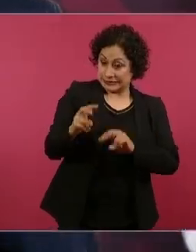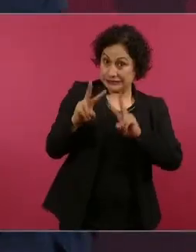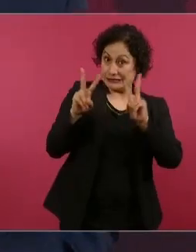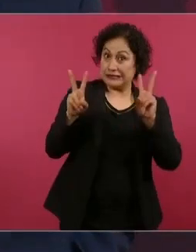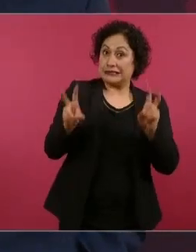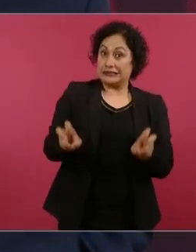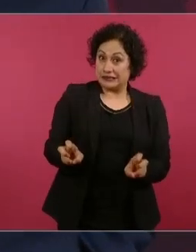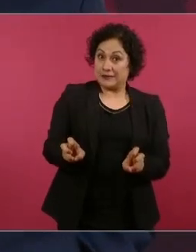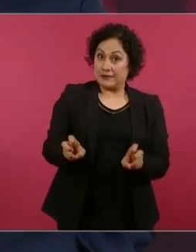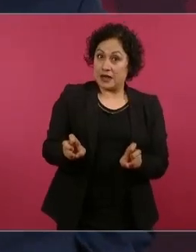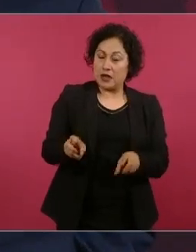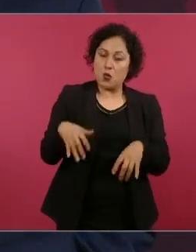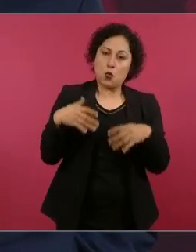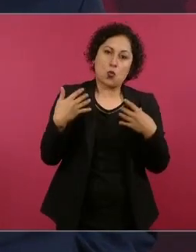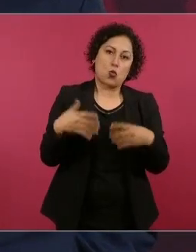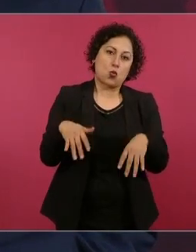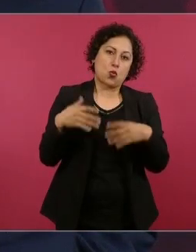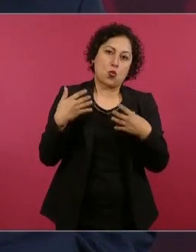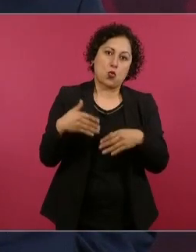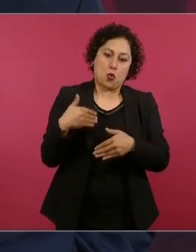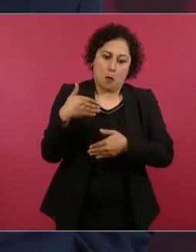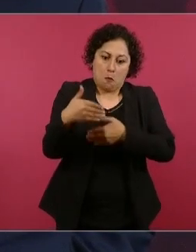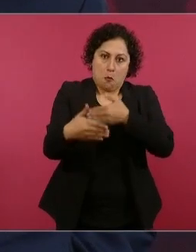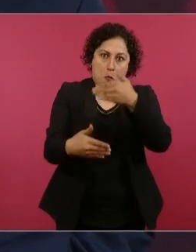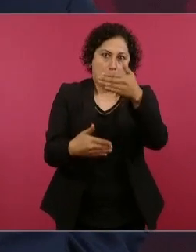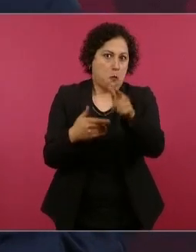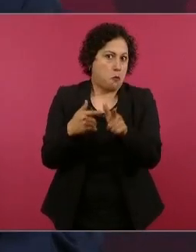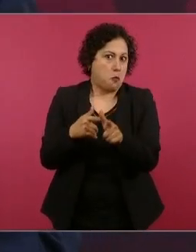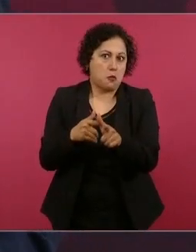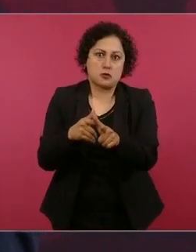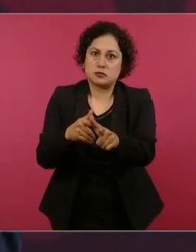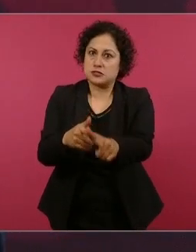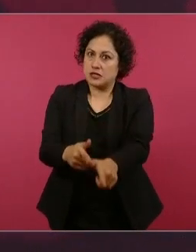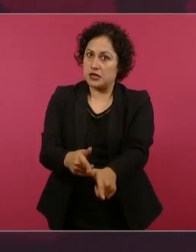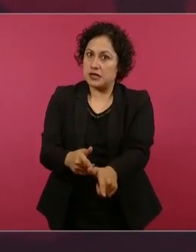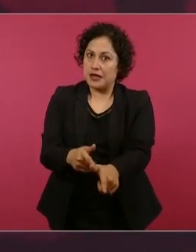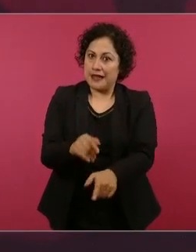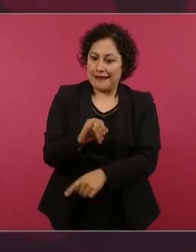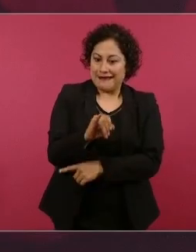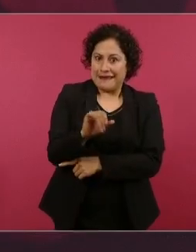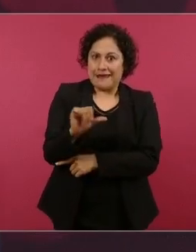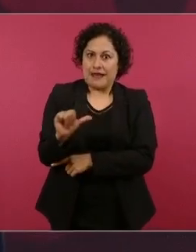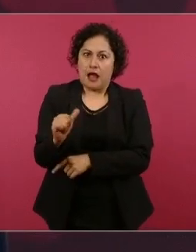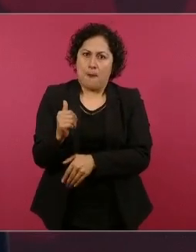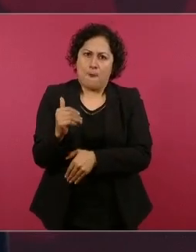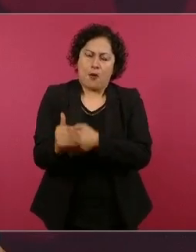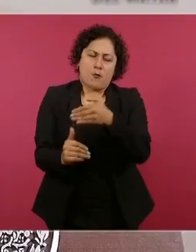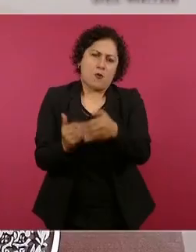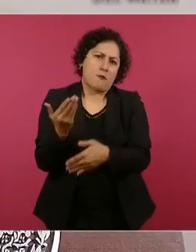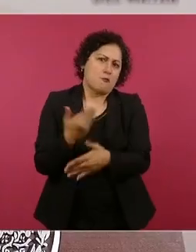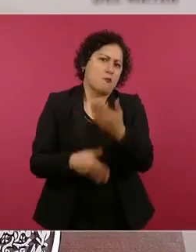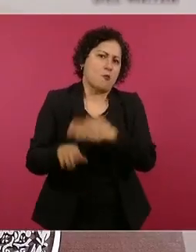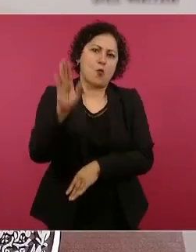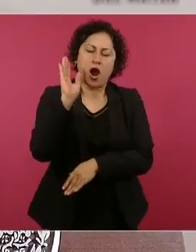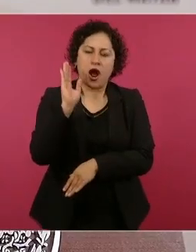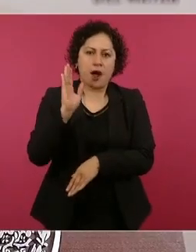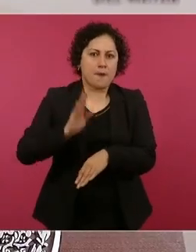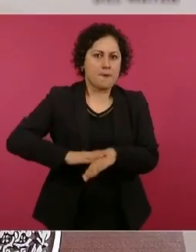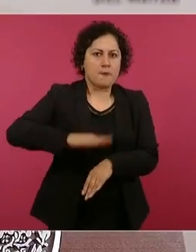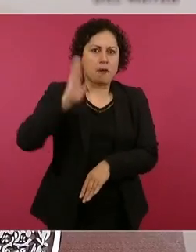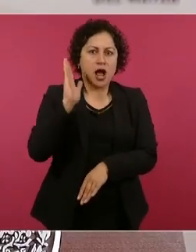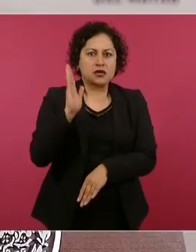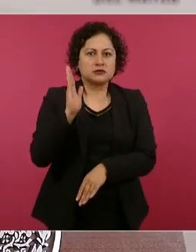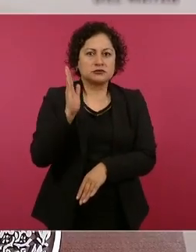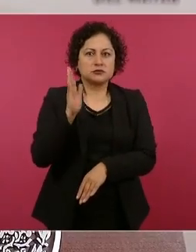perfeccionándose. Entonces, tenemos que informar bastante